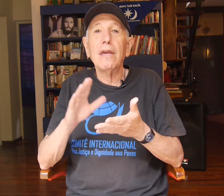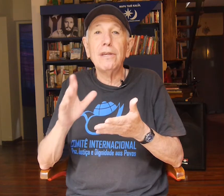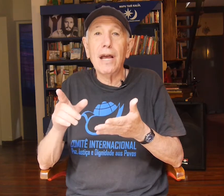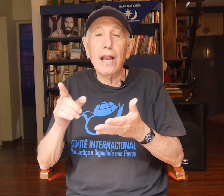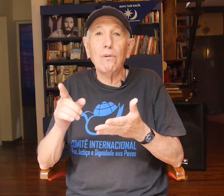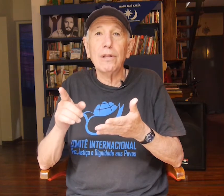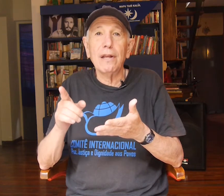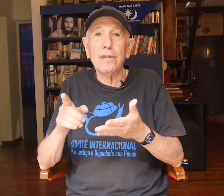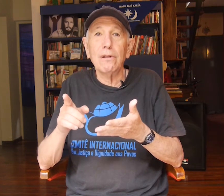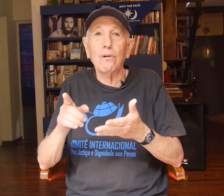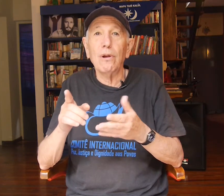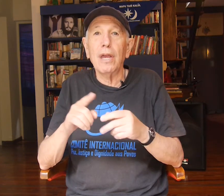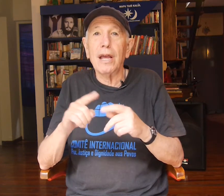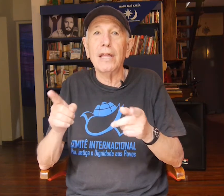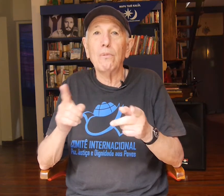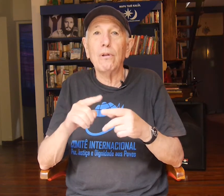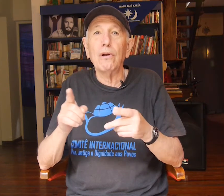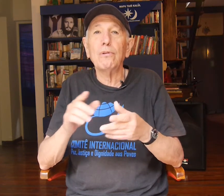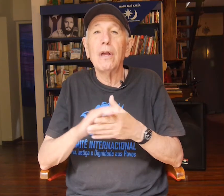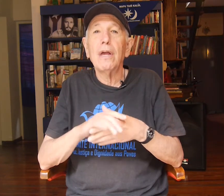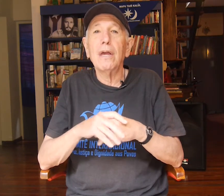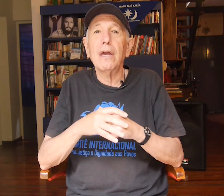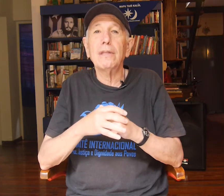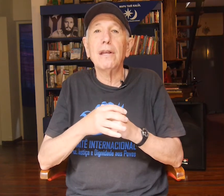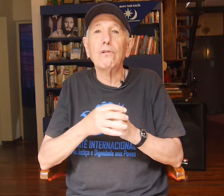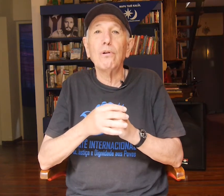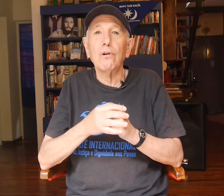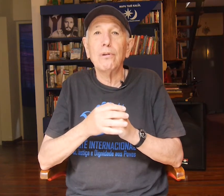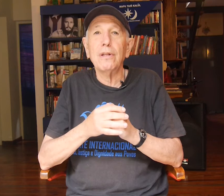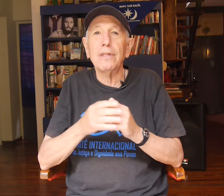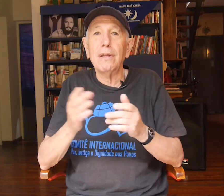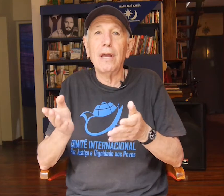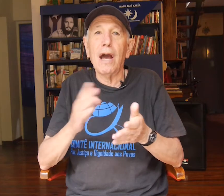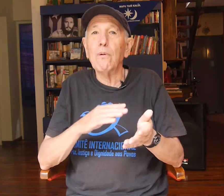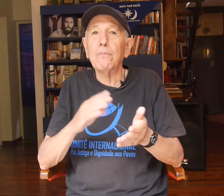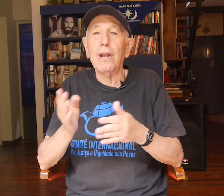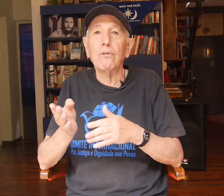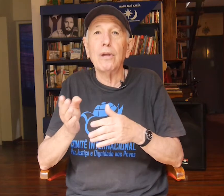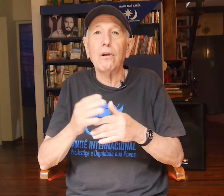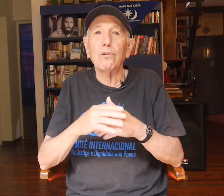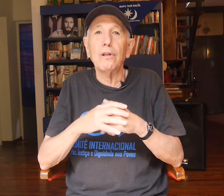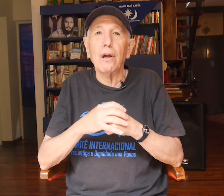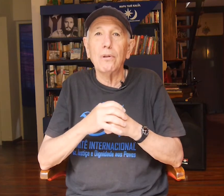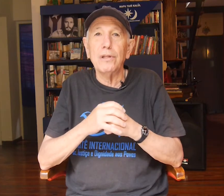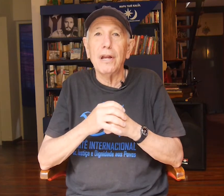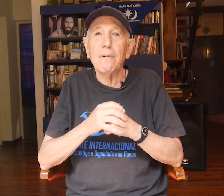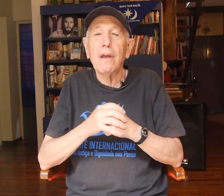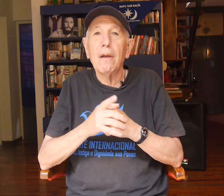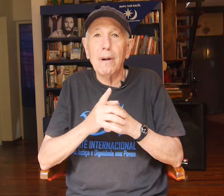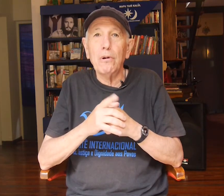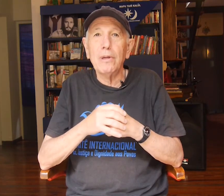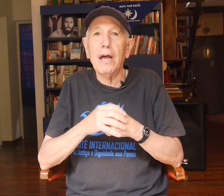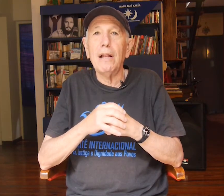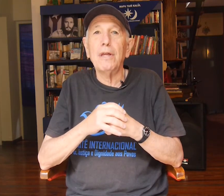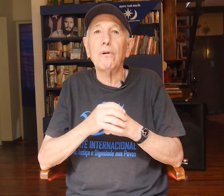y ya lo están haciendo en cada uno de los territorios a un lado y al otro de la cordillera